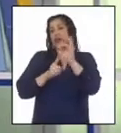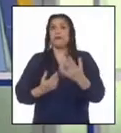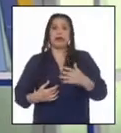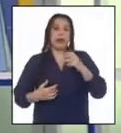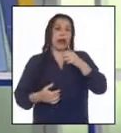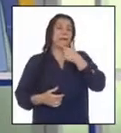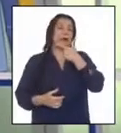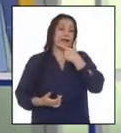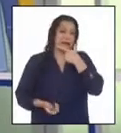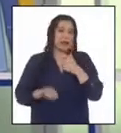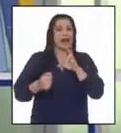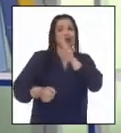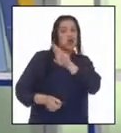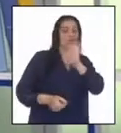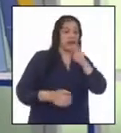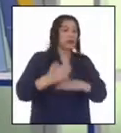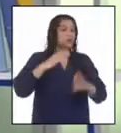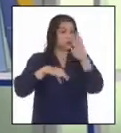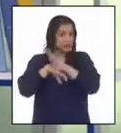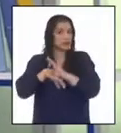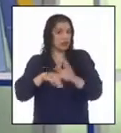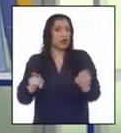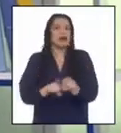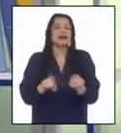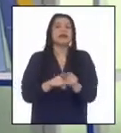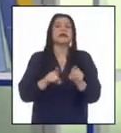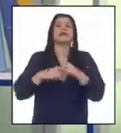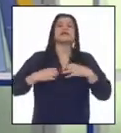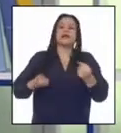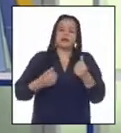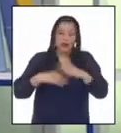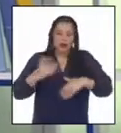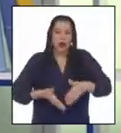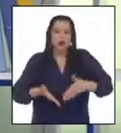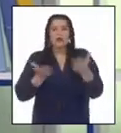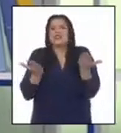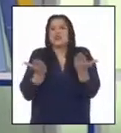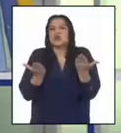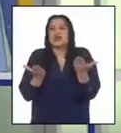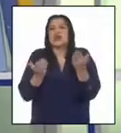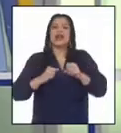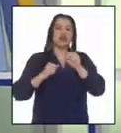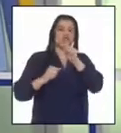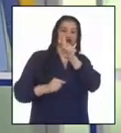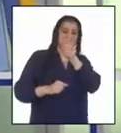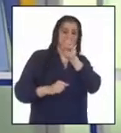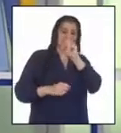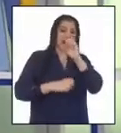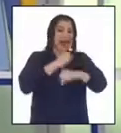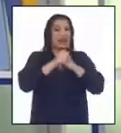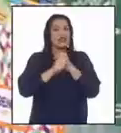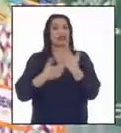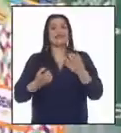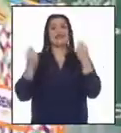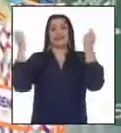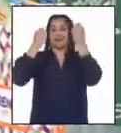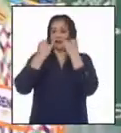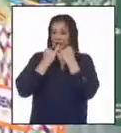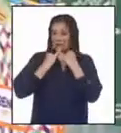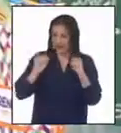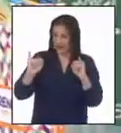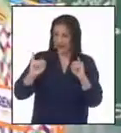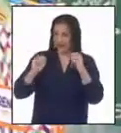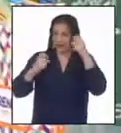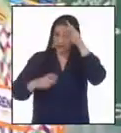Rockefeller en la salud peruana y el desarrollo de obras de saneamiento urbano en el contexto de los 100 años de nuestra independencia. Este